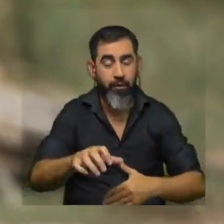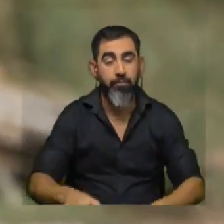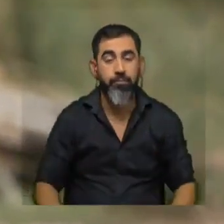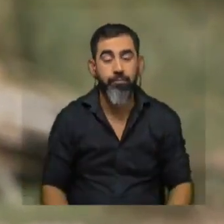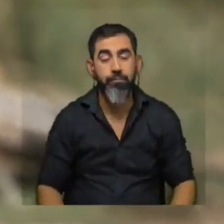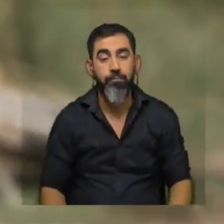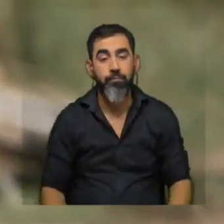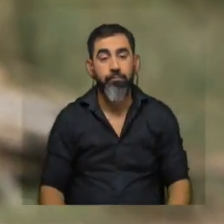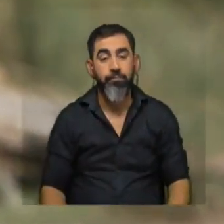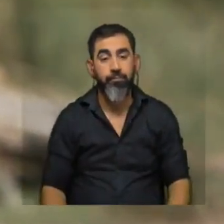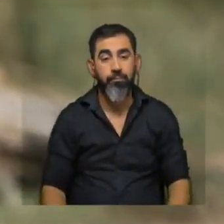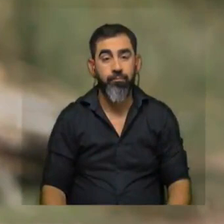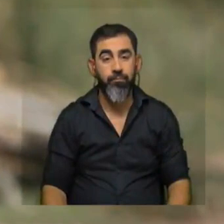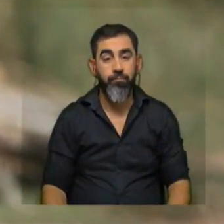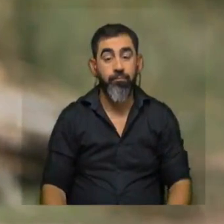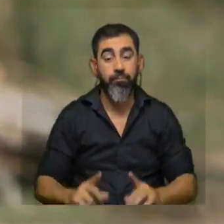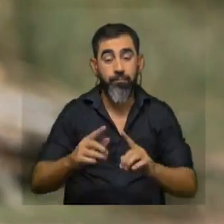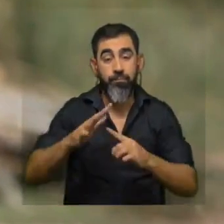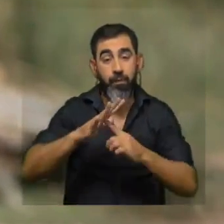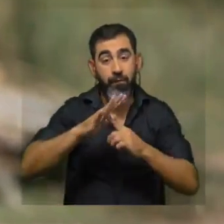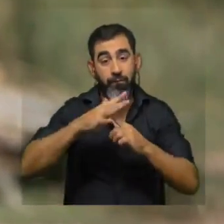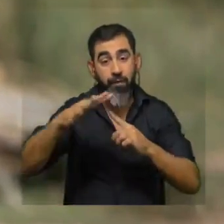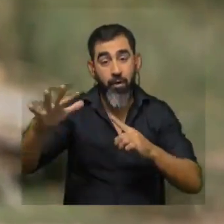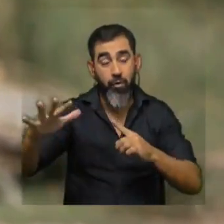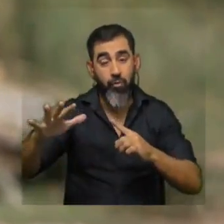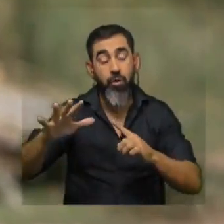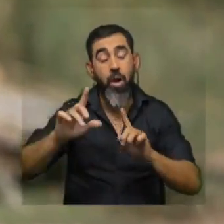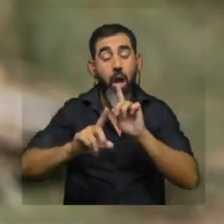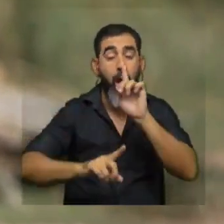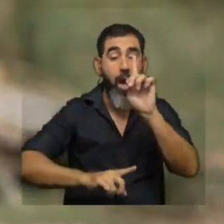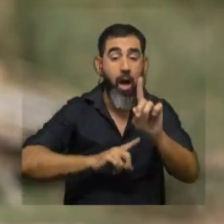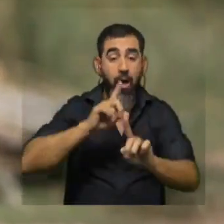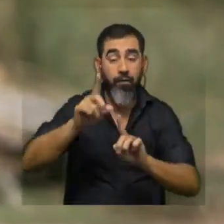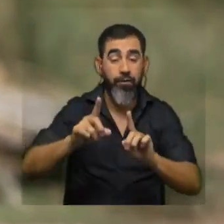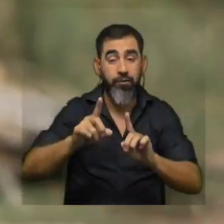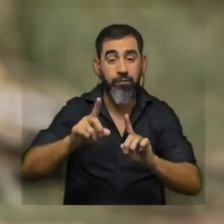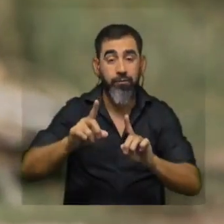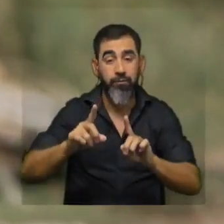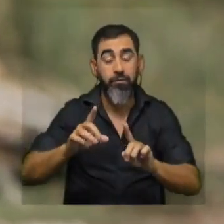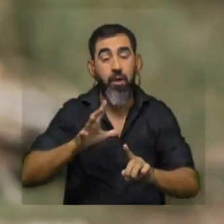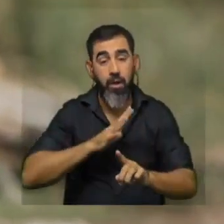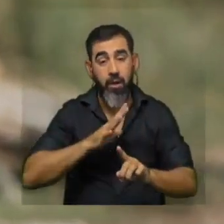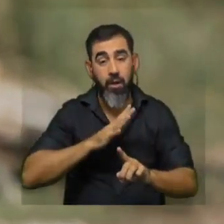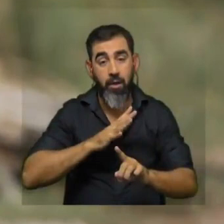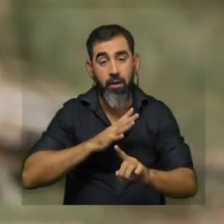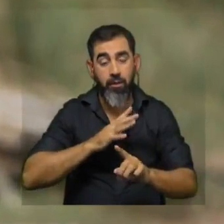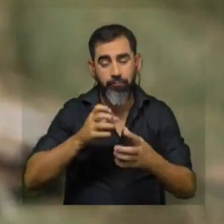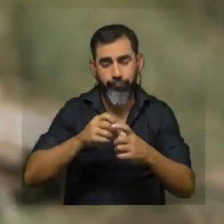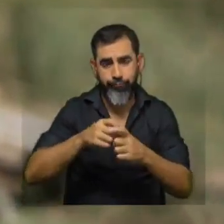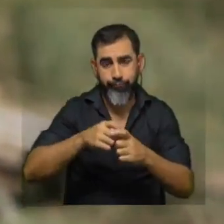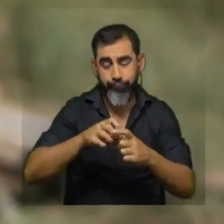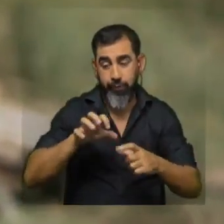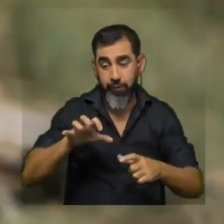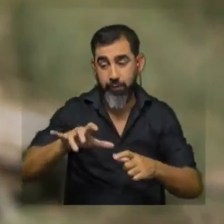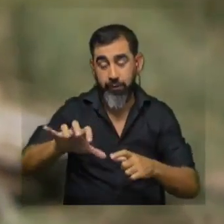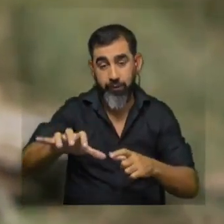también durante el invierno podemos tener situaciones en las que hay grandes cantidades de biomasa en los embalses